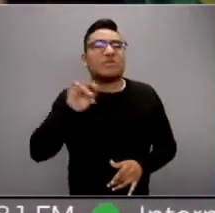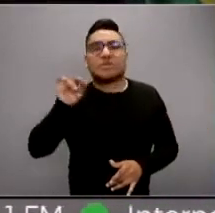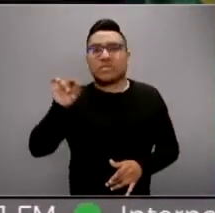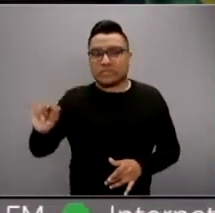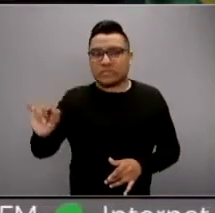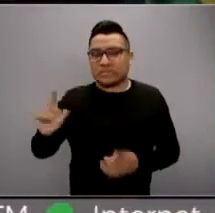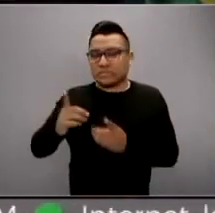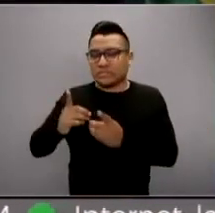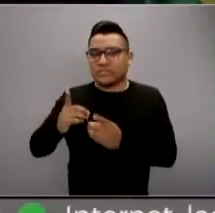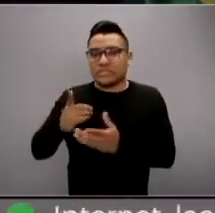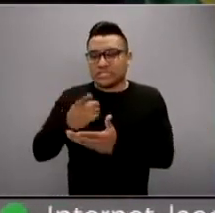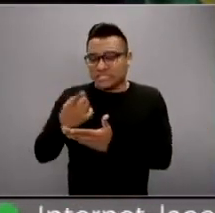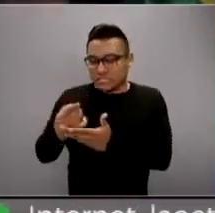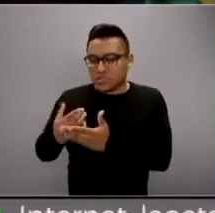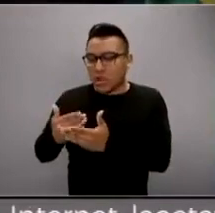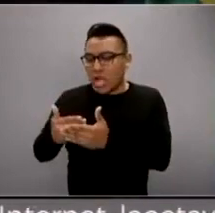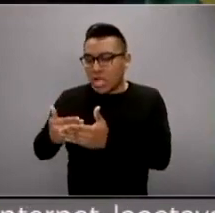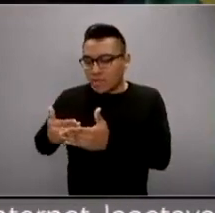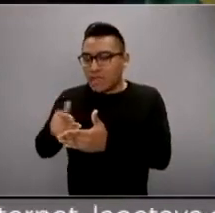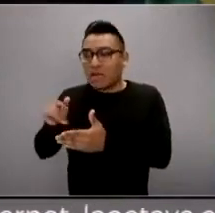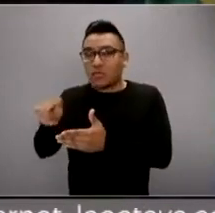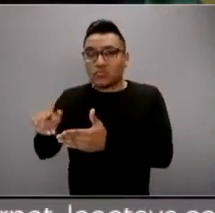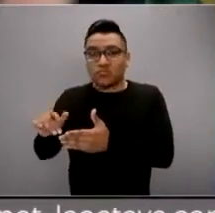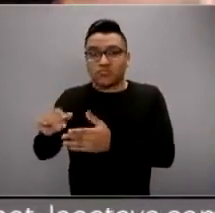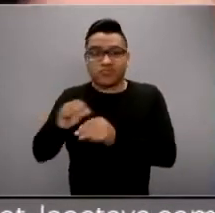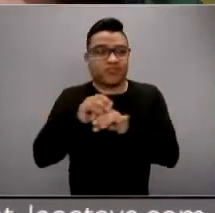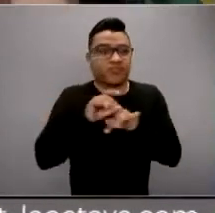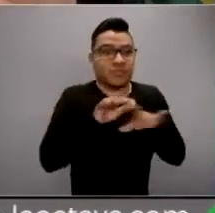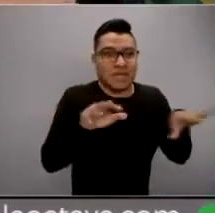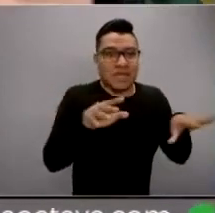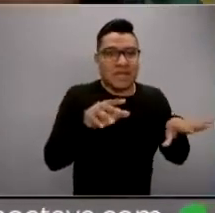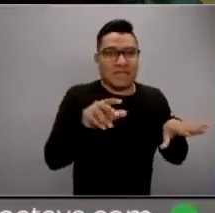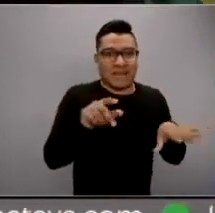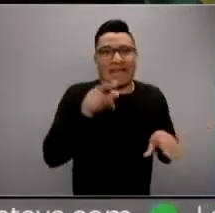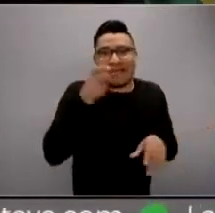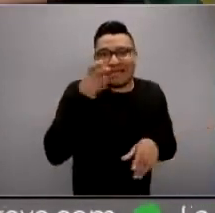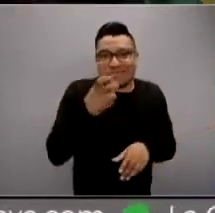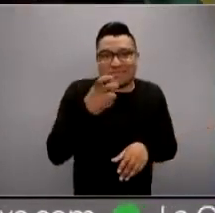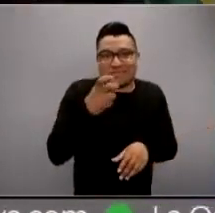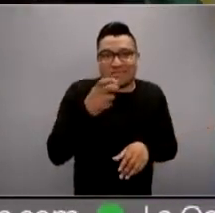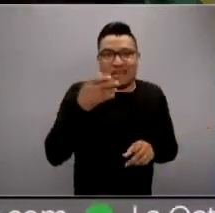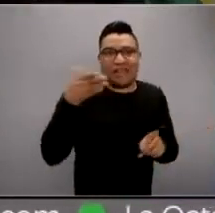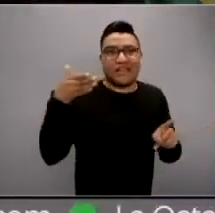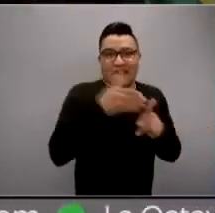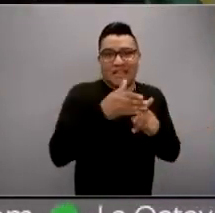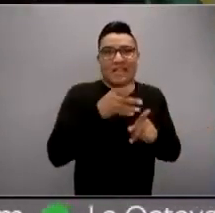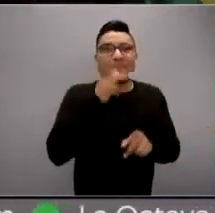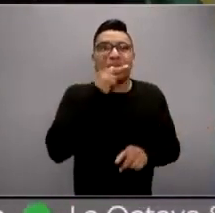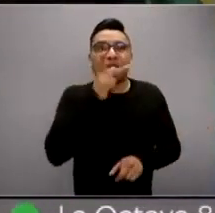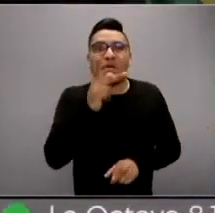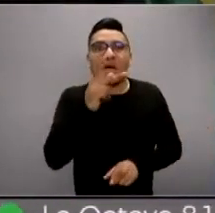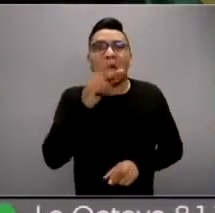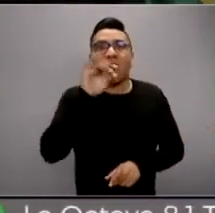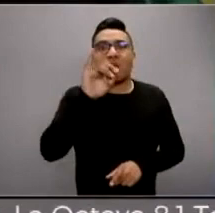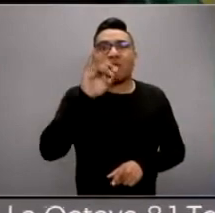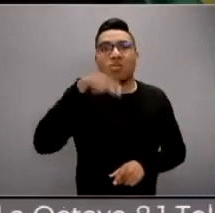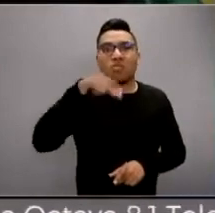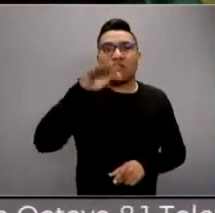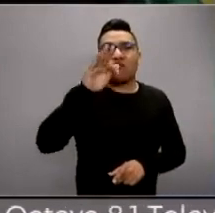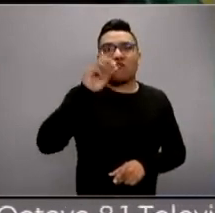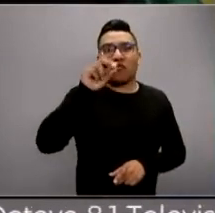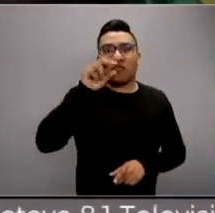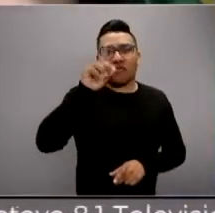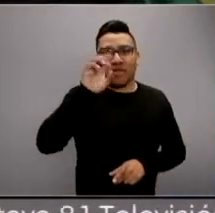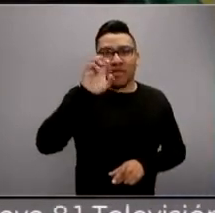compartas. Y es parte de esta estrategia de justo la infodemia, de vamos a bañar de cosas por ahí el internet